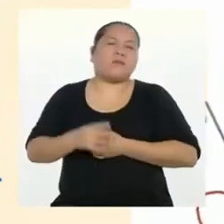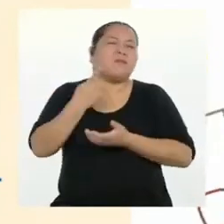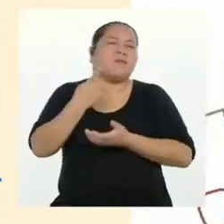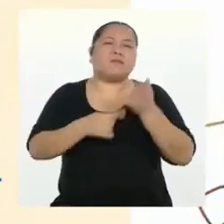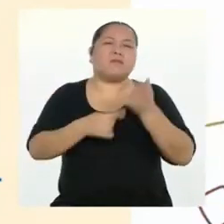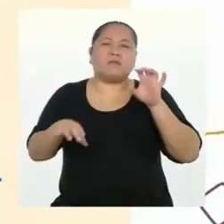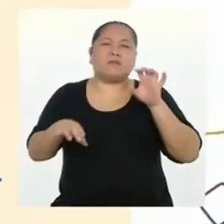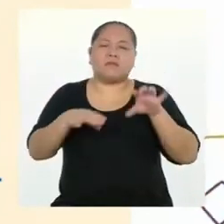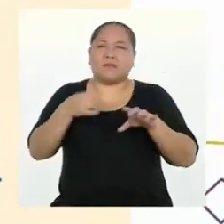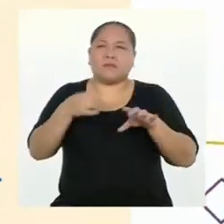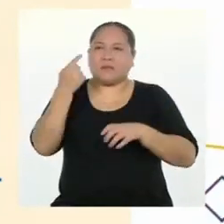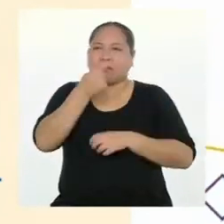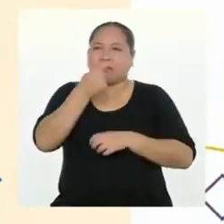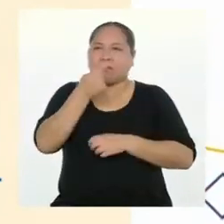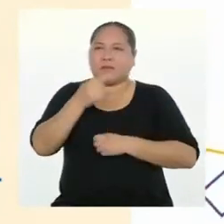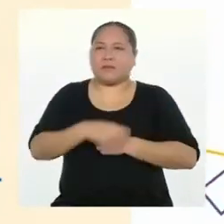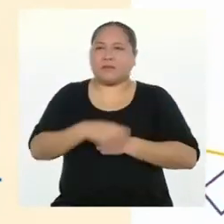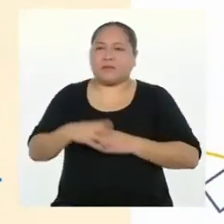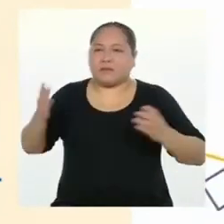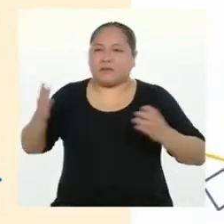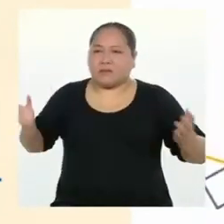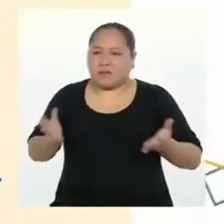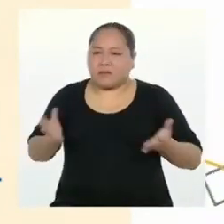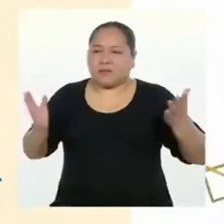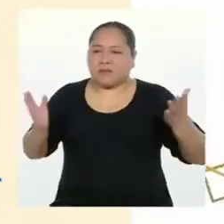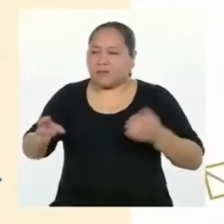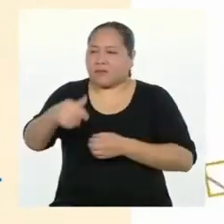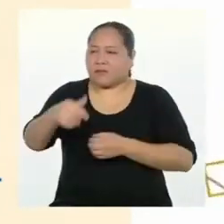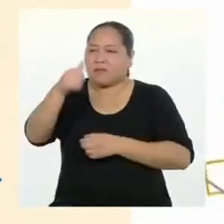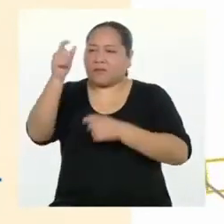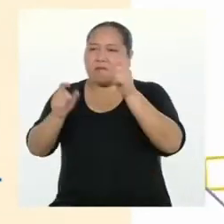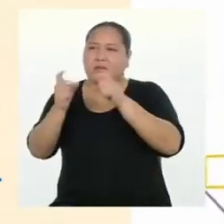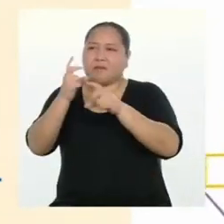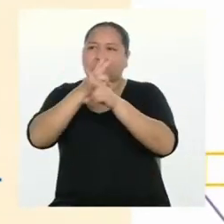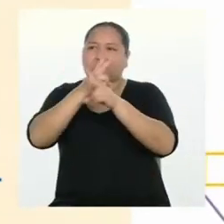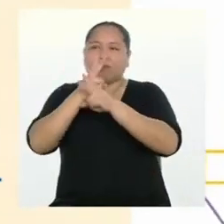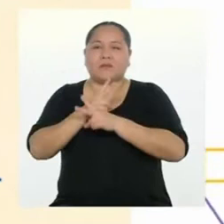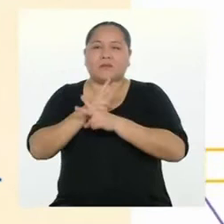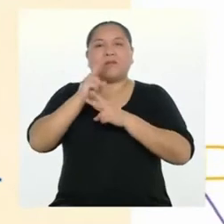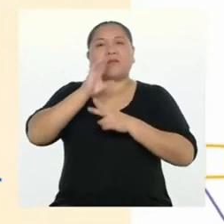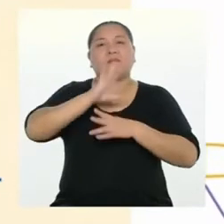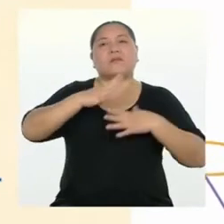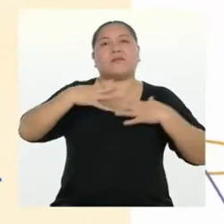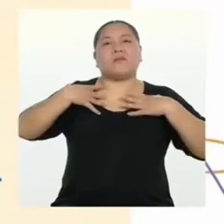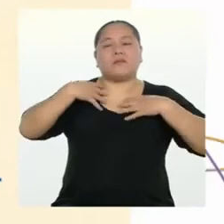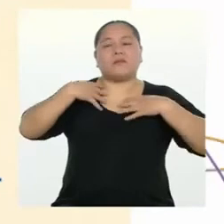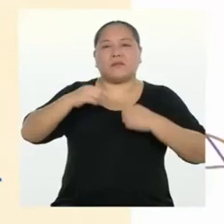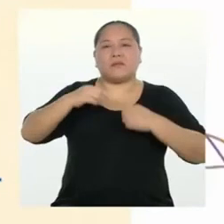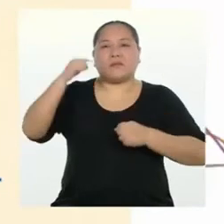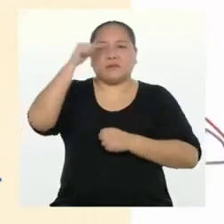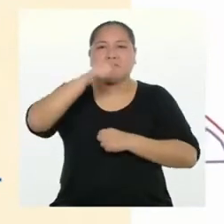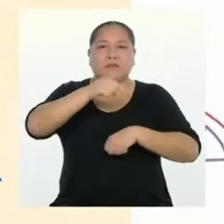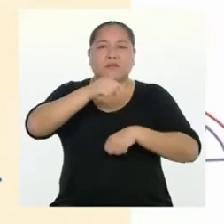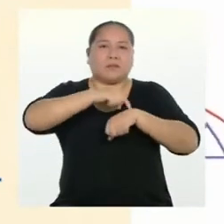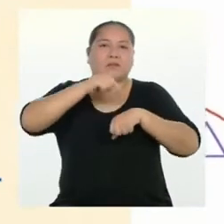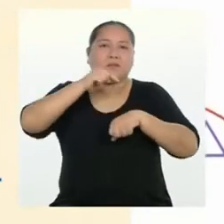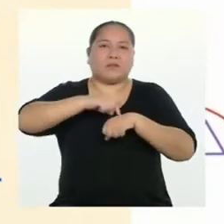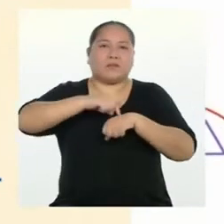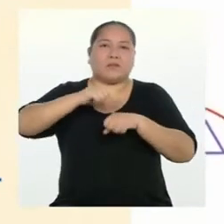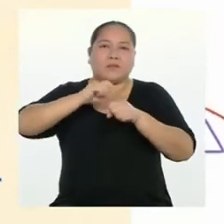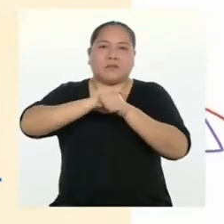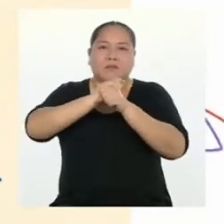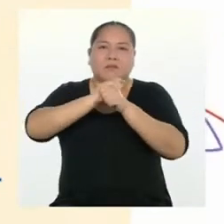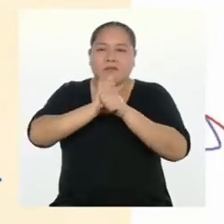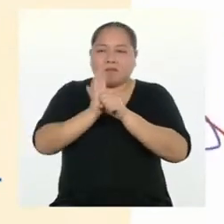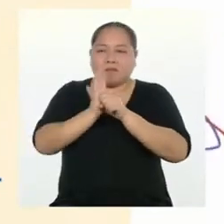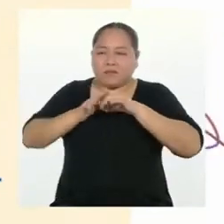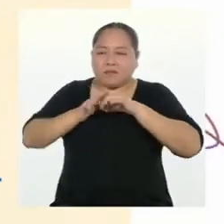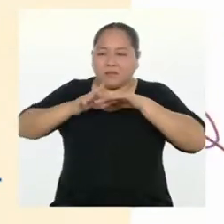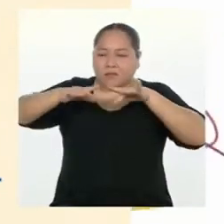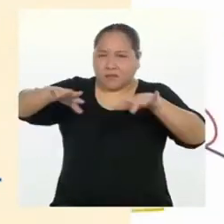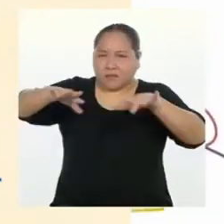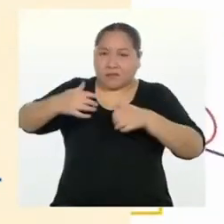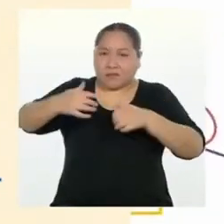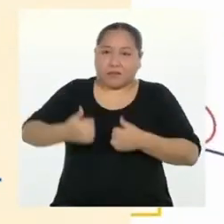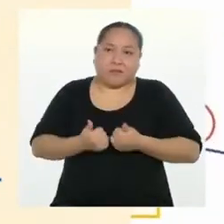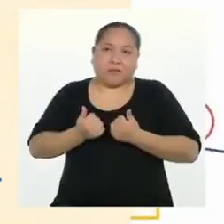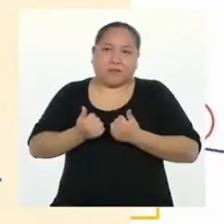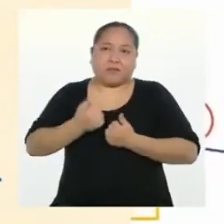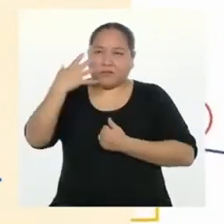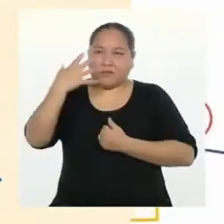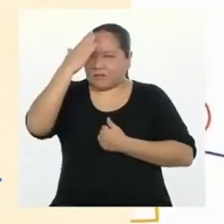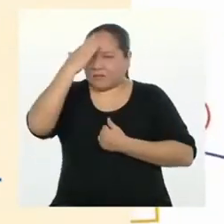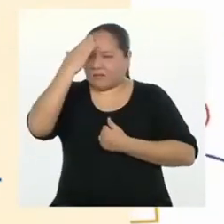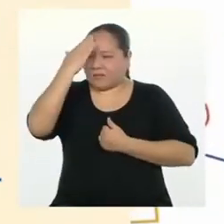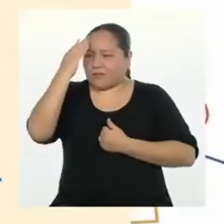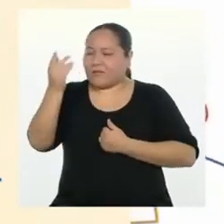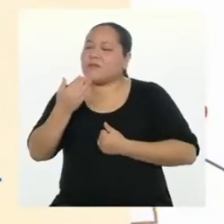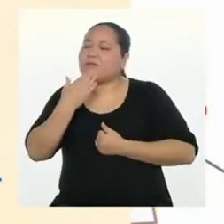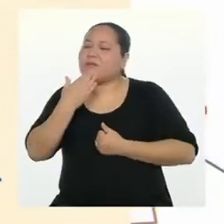un afiche? Para motivar a las demás personas a cuidar de su salud en esta época de pandemia que estamos viviendo. ¿Y ya sabes a quién estará